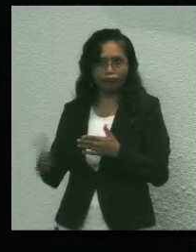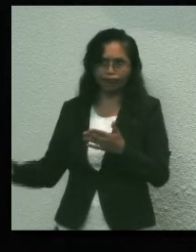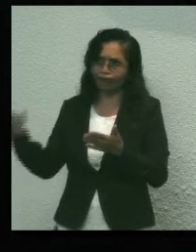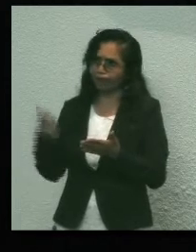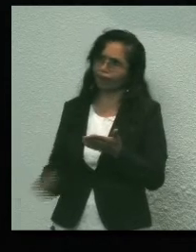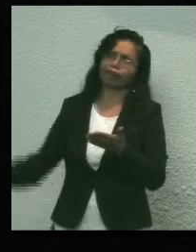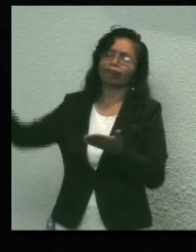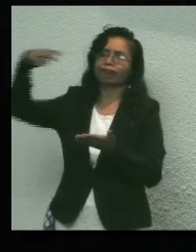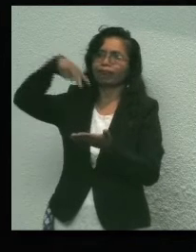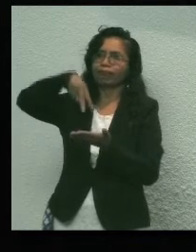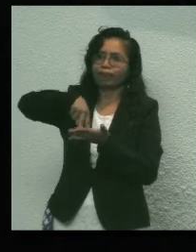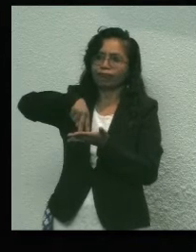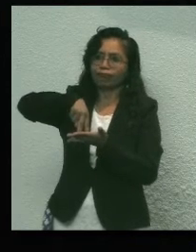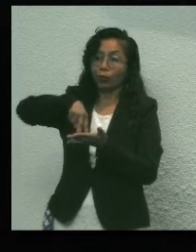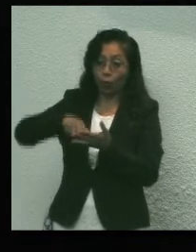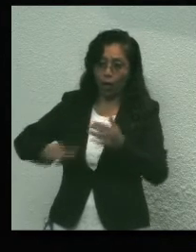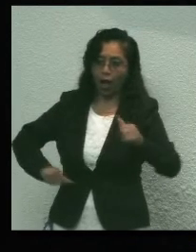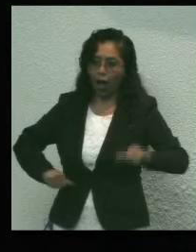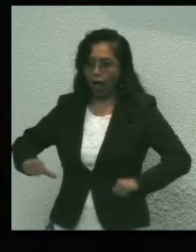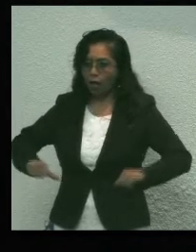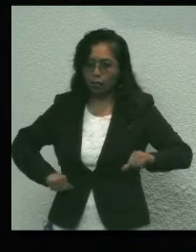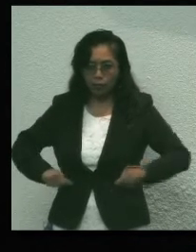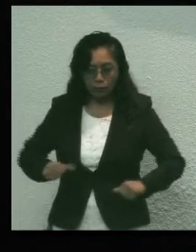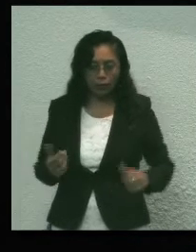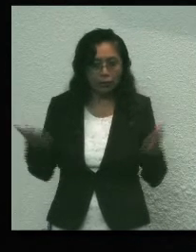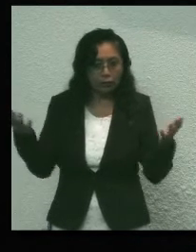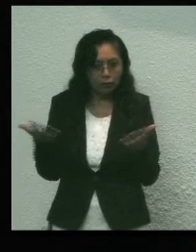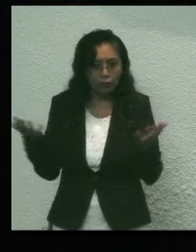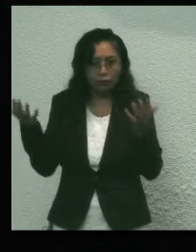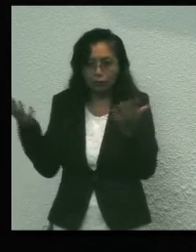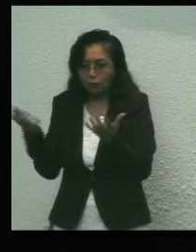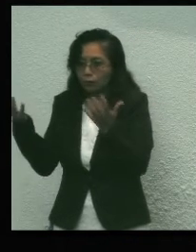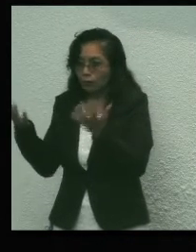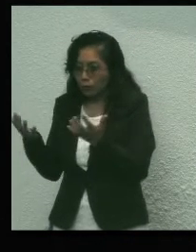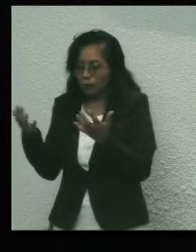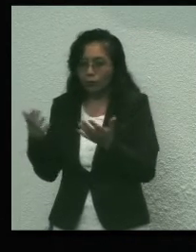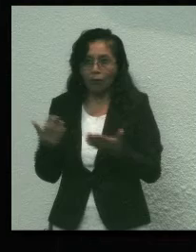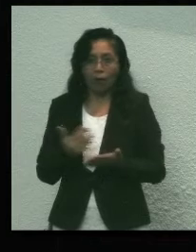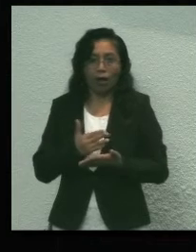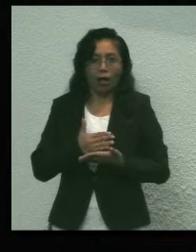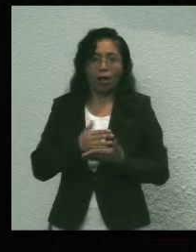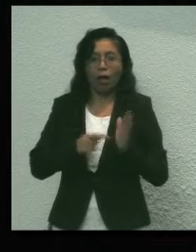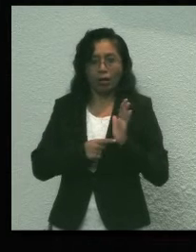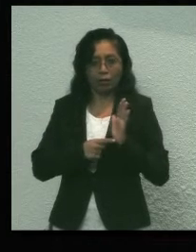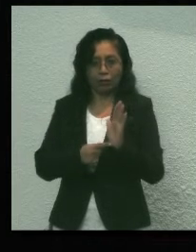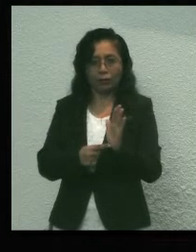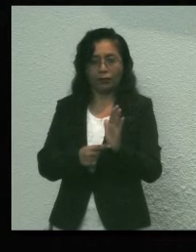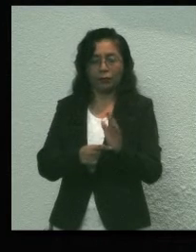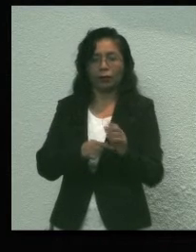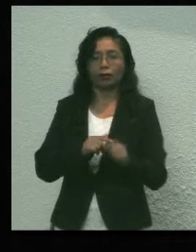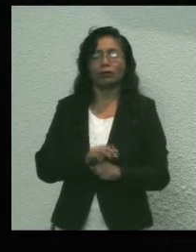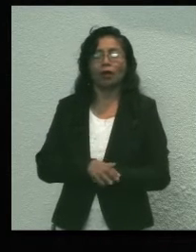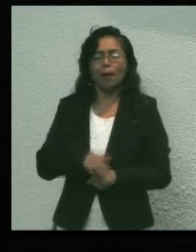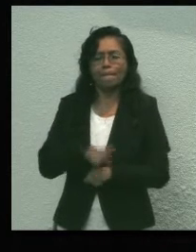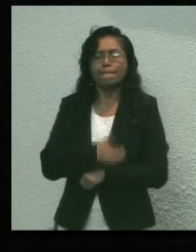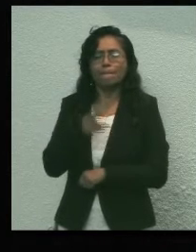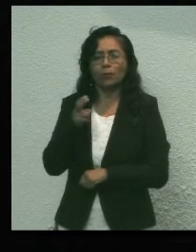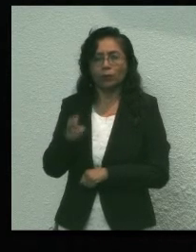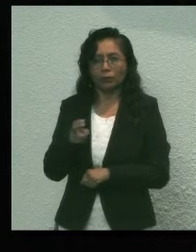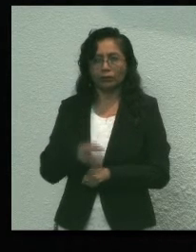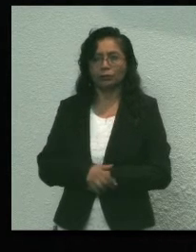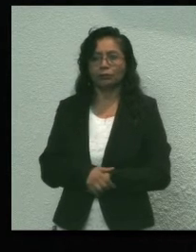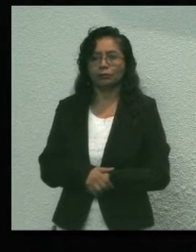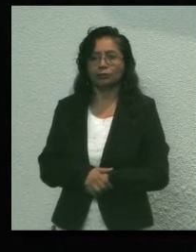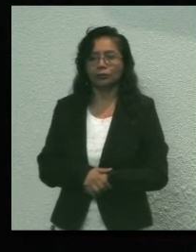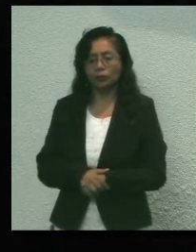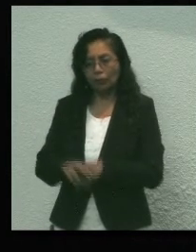con las mejores acciones implementadas para enfrentar esta situación. Por eso, a la